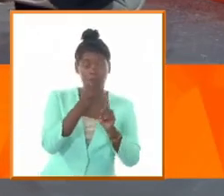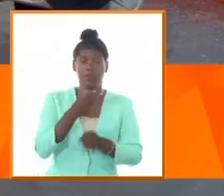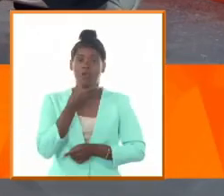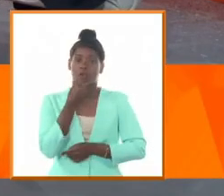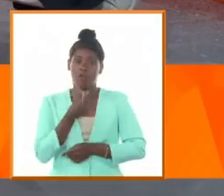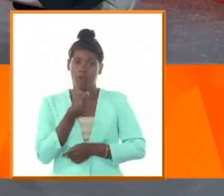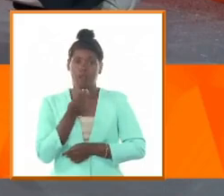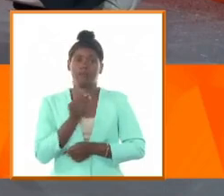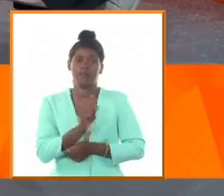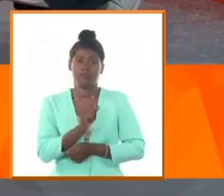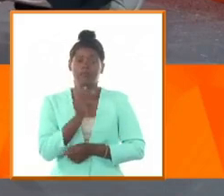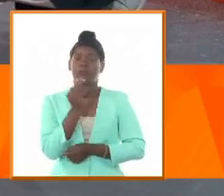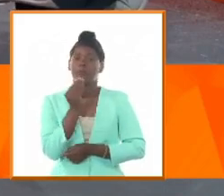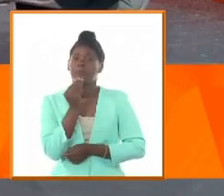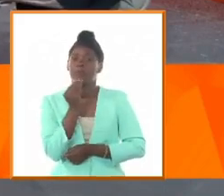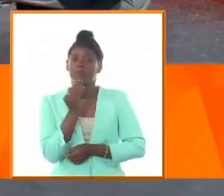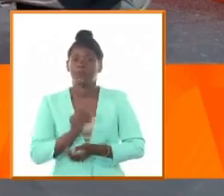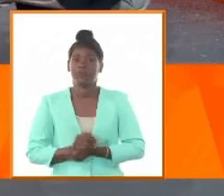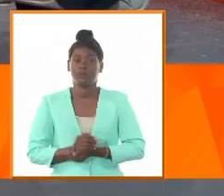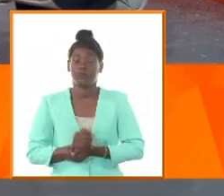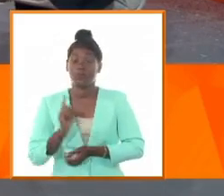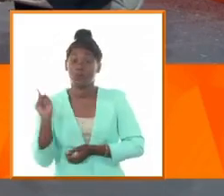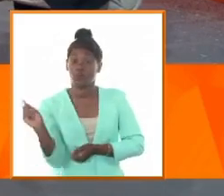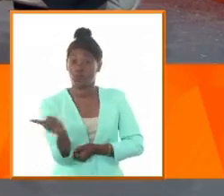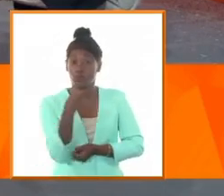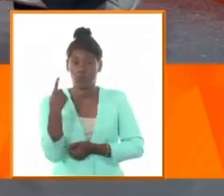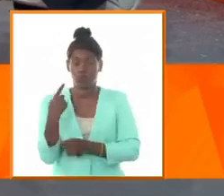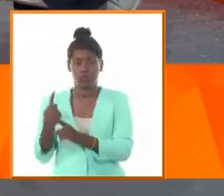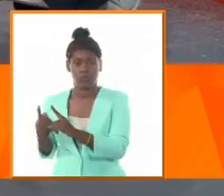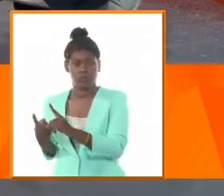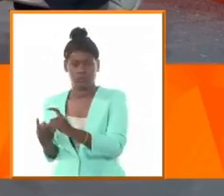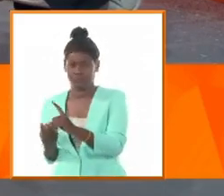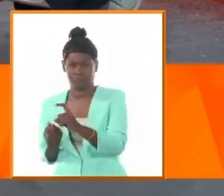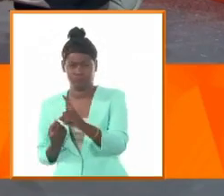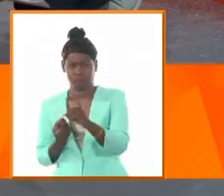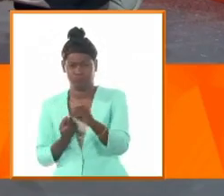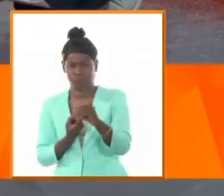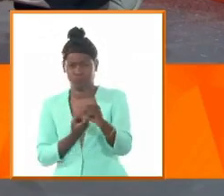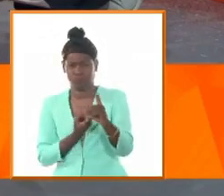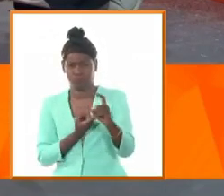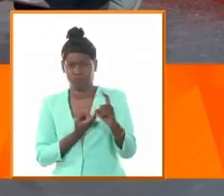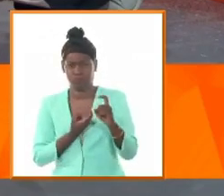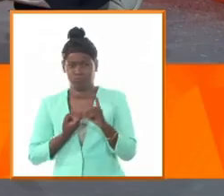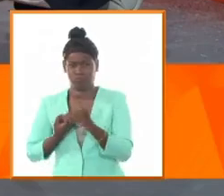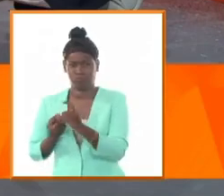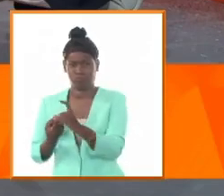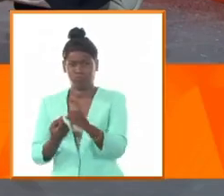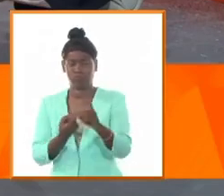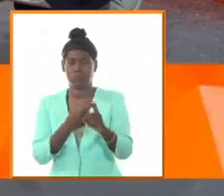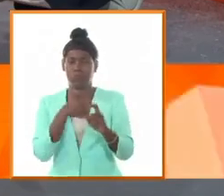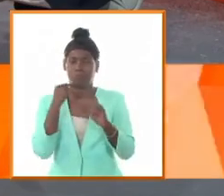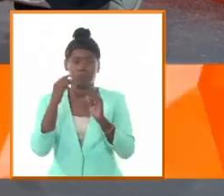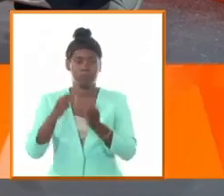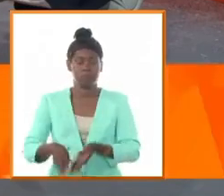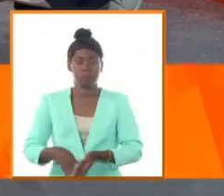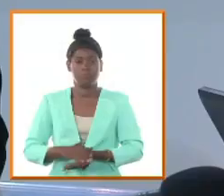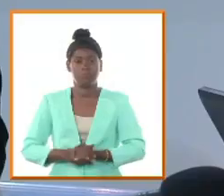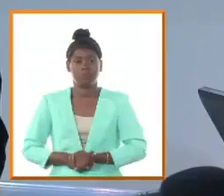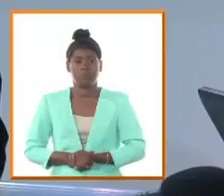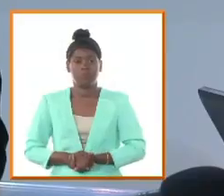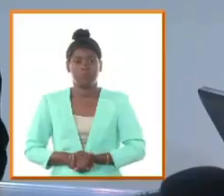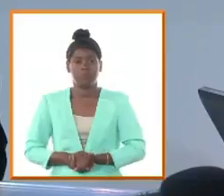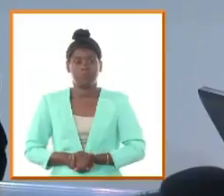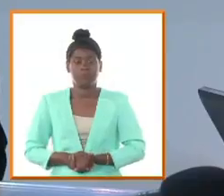comienzos los 30 y todos murieron en combate es decir que Aramontes era también ese